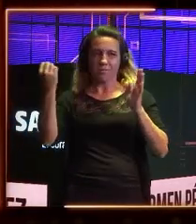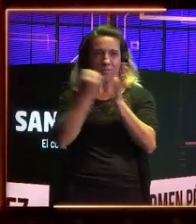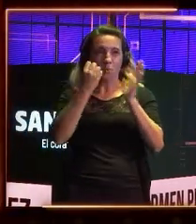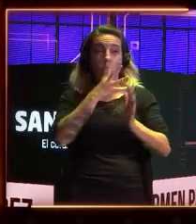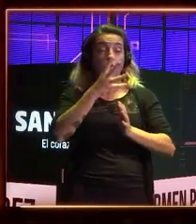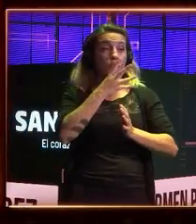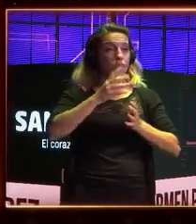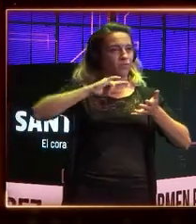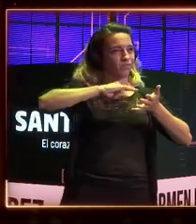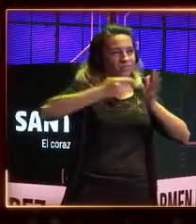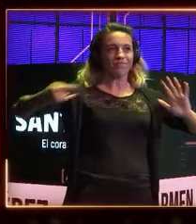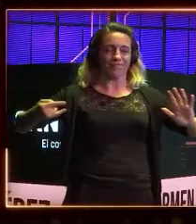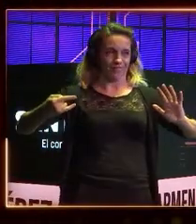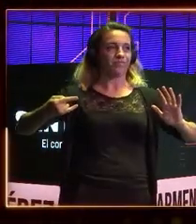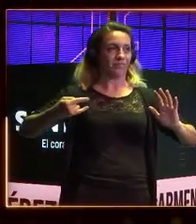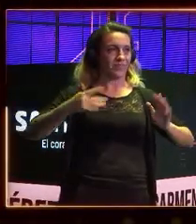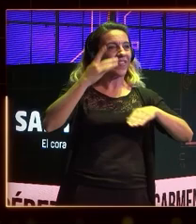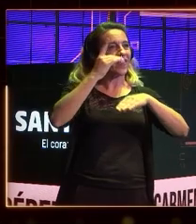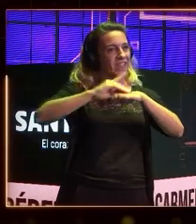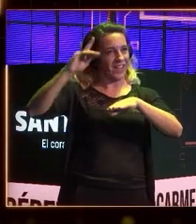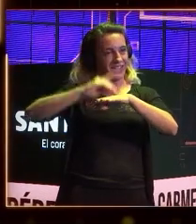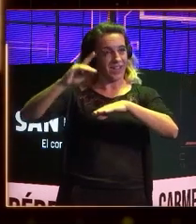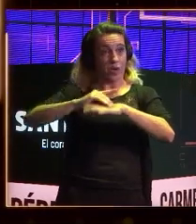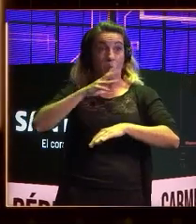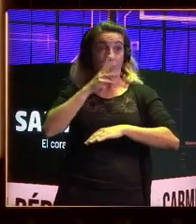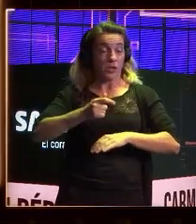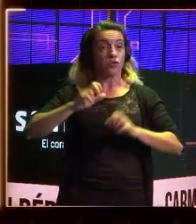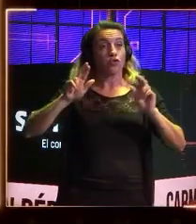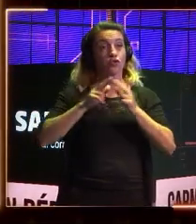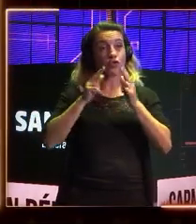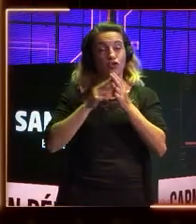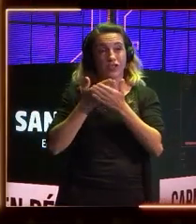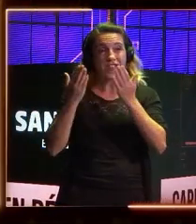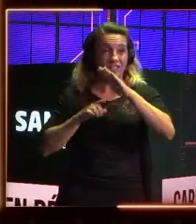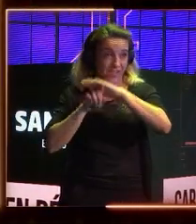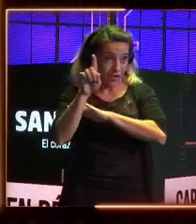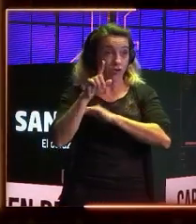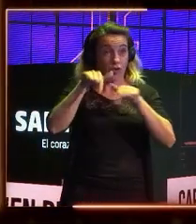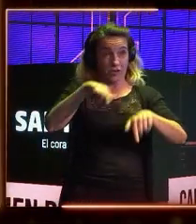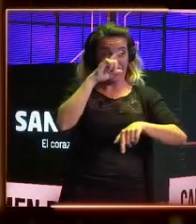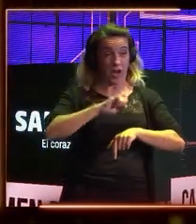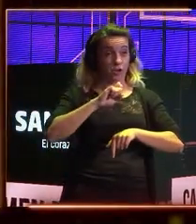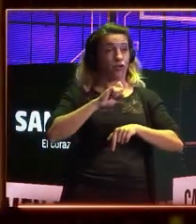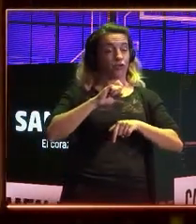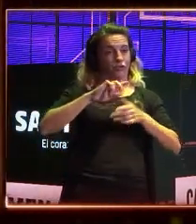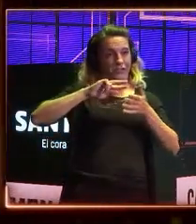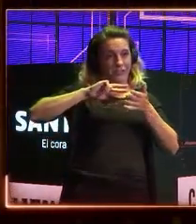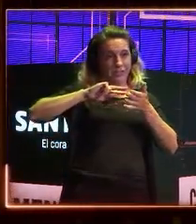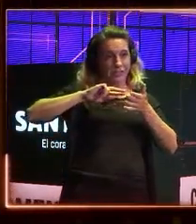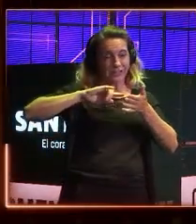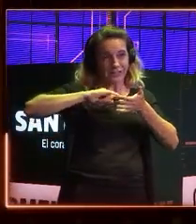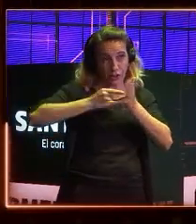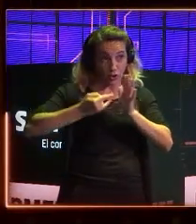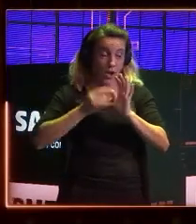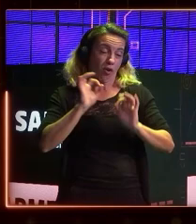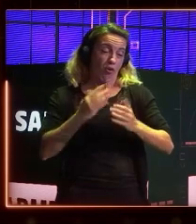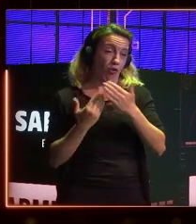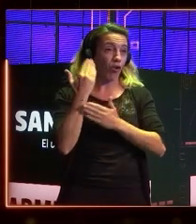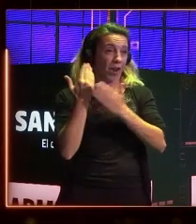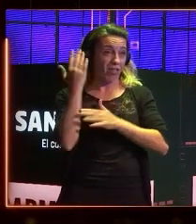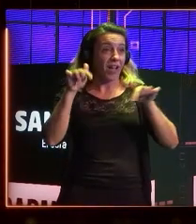digitales. Por ello, en Sociedad de Desarrollo, este año, hemos basado la tecnología, o hemos basado en esta jornada,